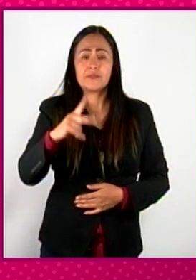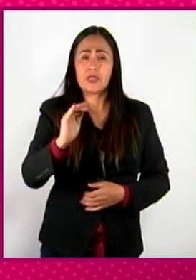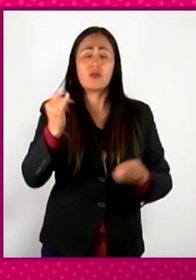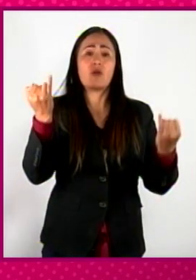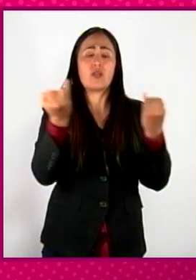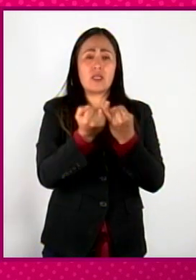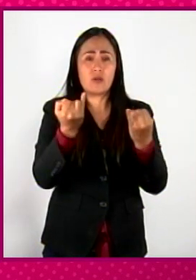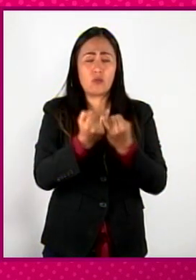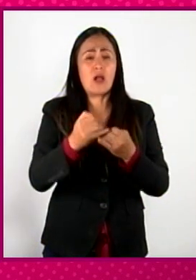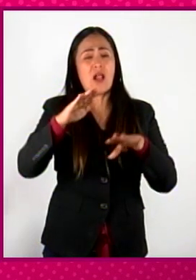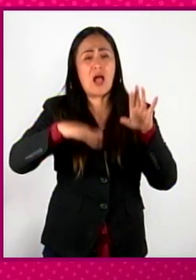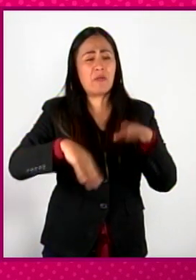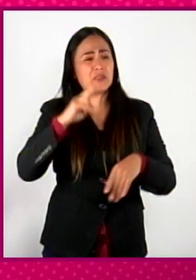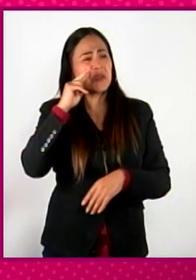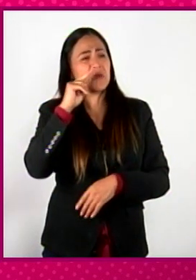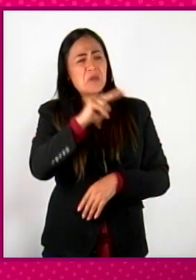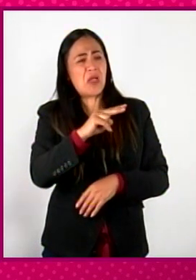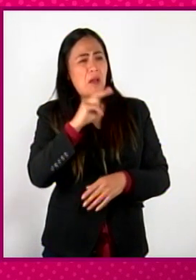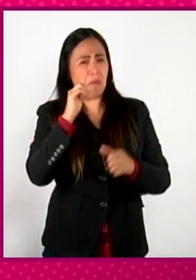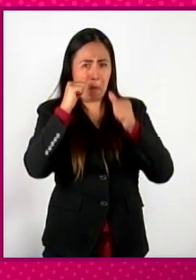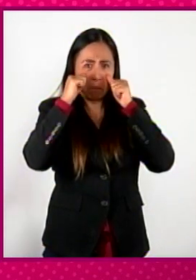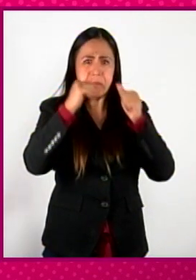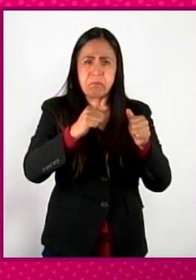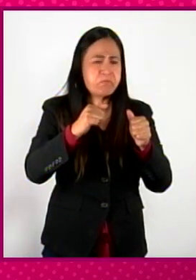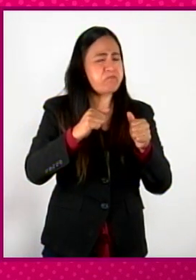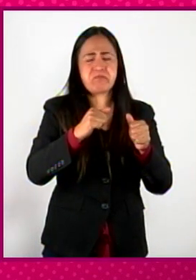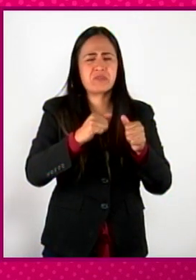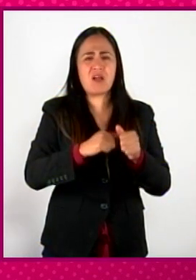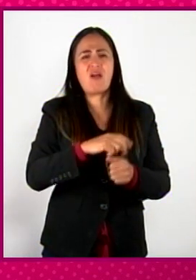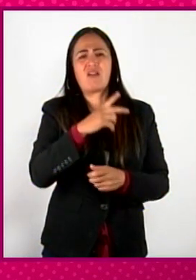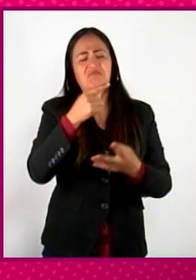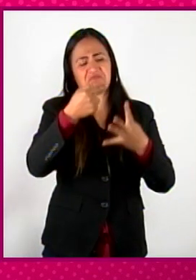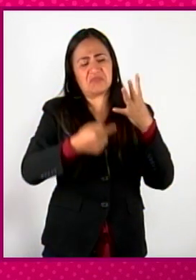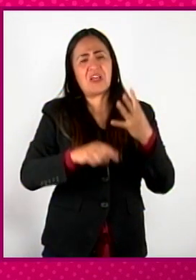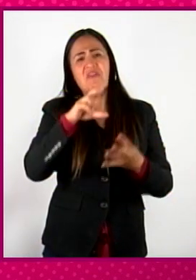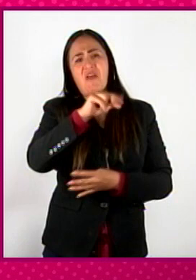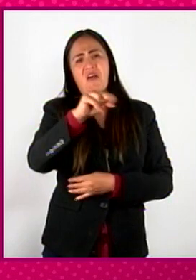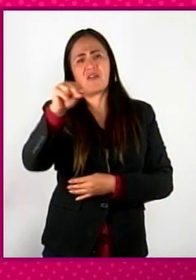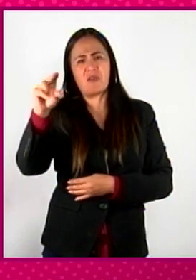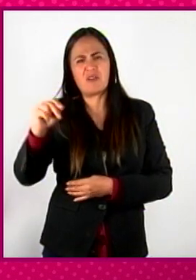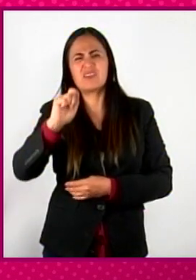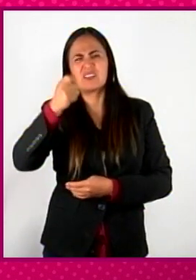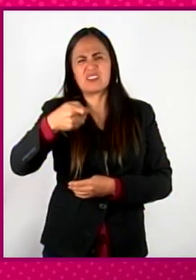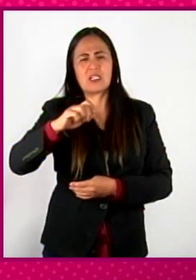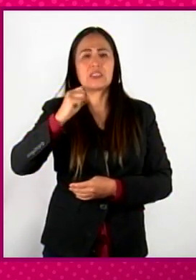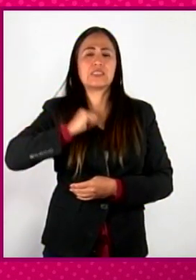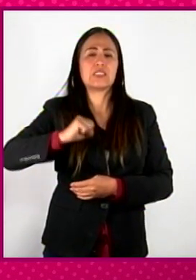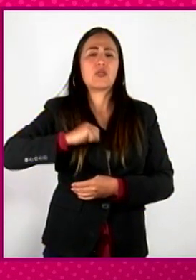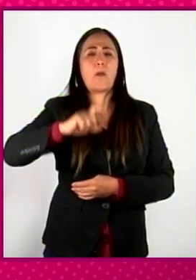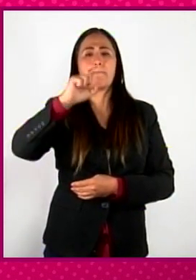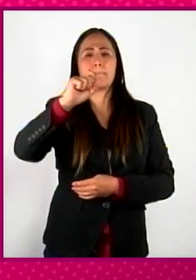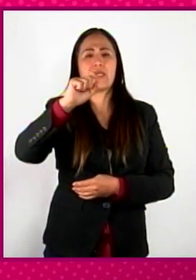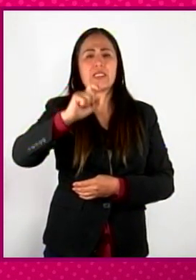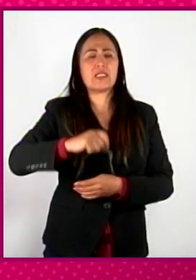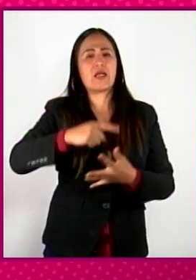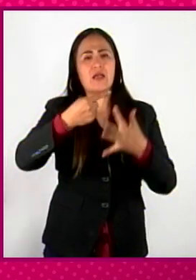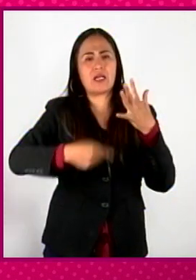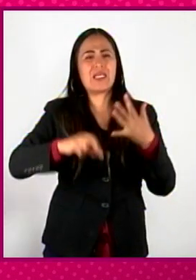una invisibilidad y una negación y esta negación se va a traducir en el siglo XX con un racismo,